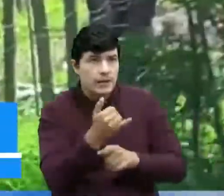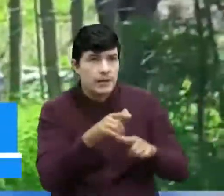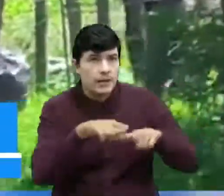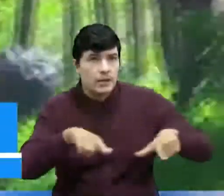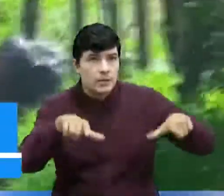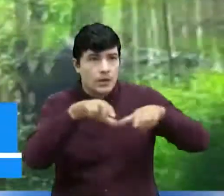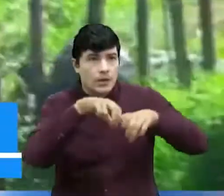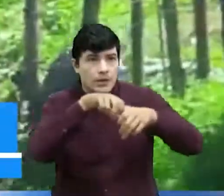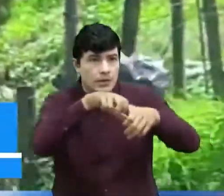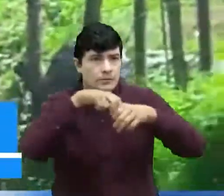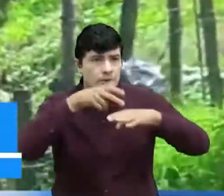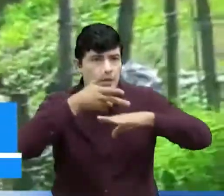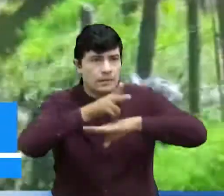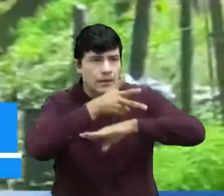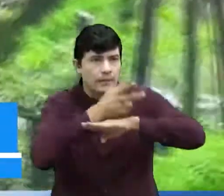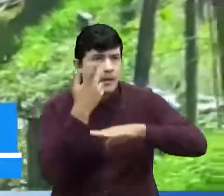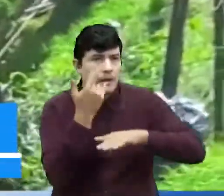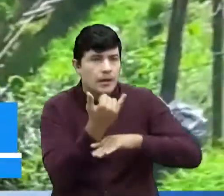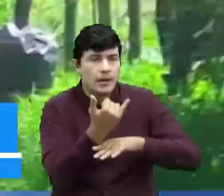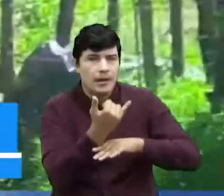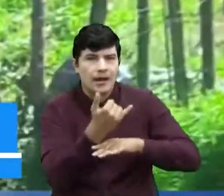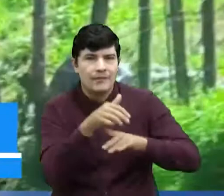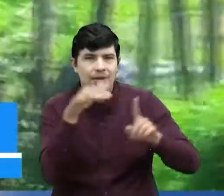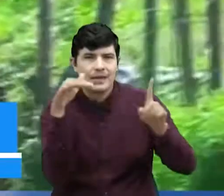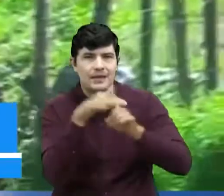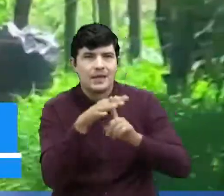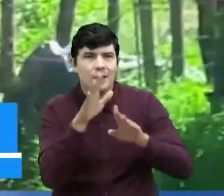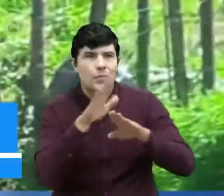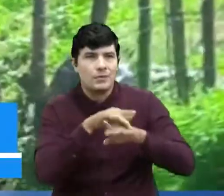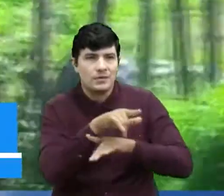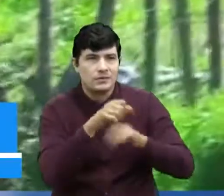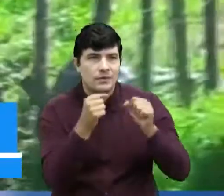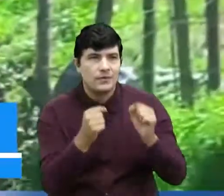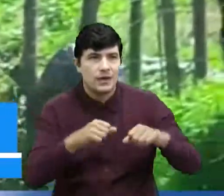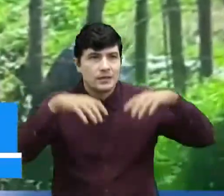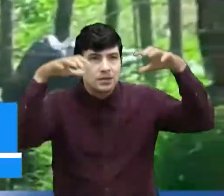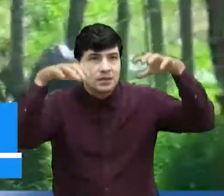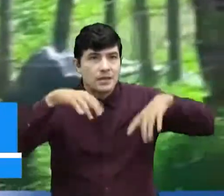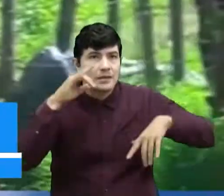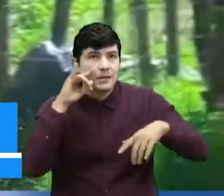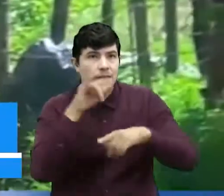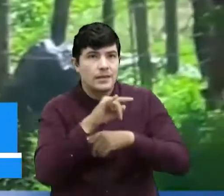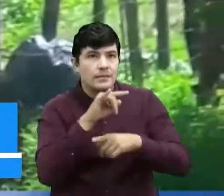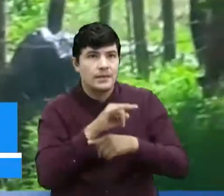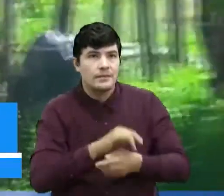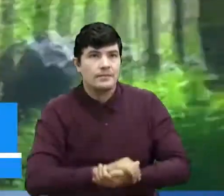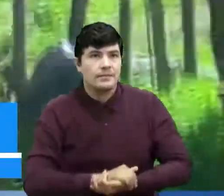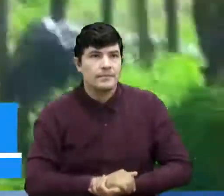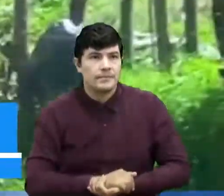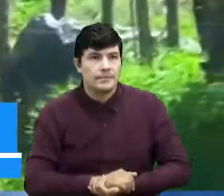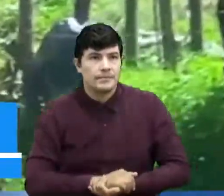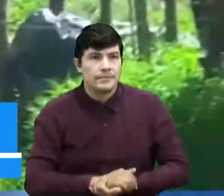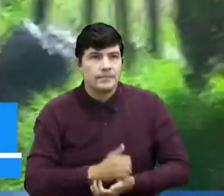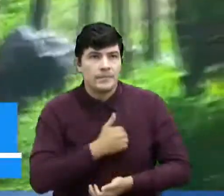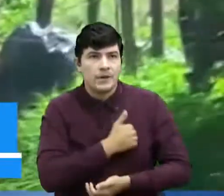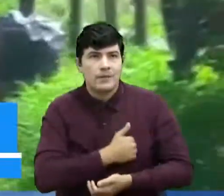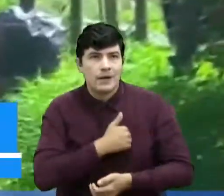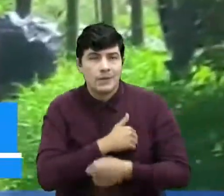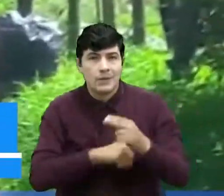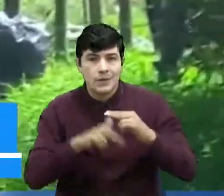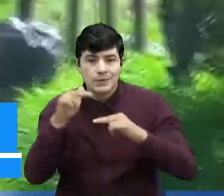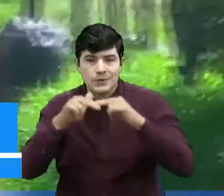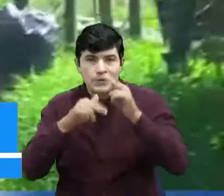la terminal de transporte que se ha visto afectada a causa de las lluvias. Que por favor, consideran un muro de contención en las